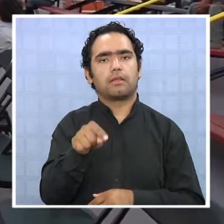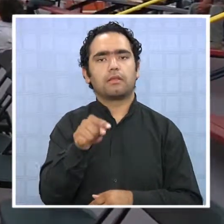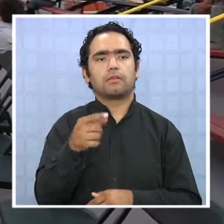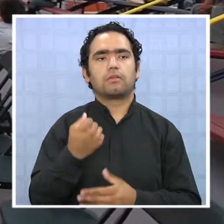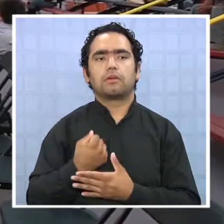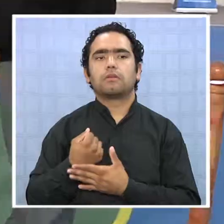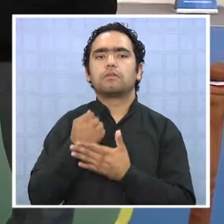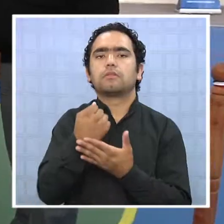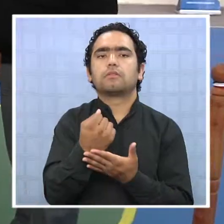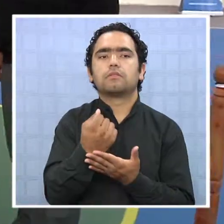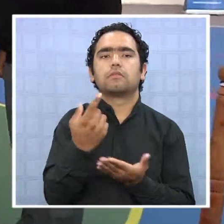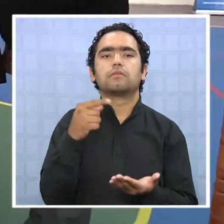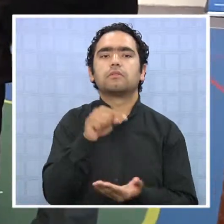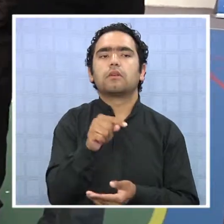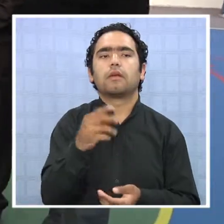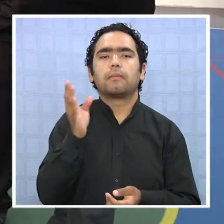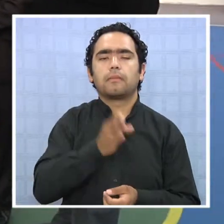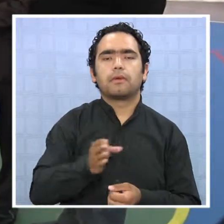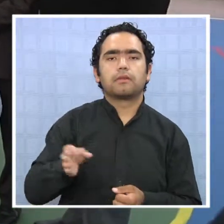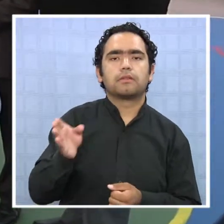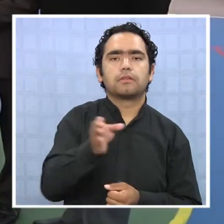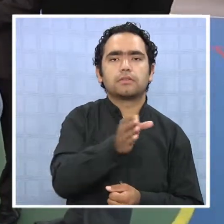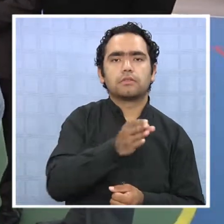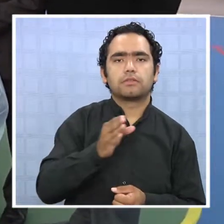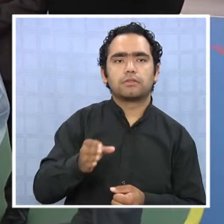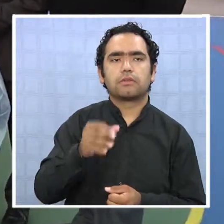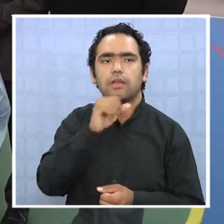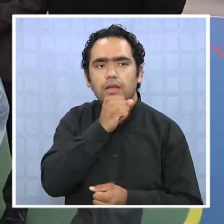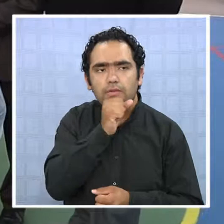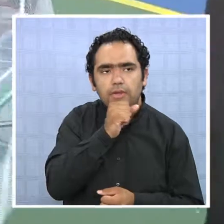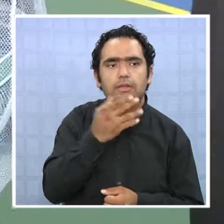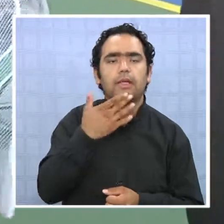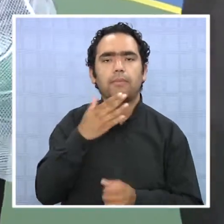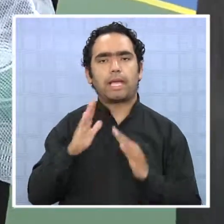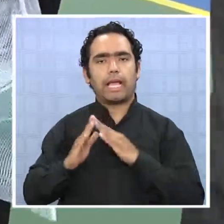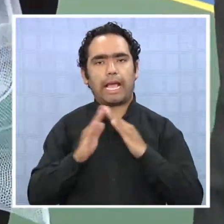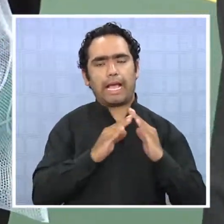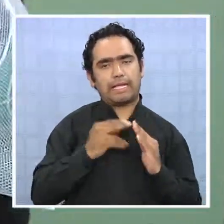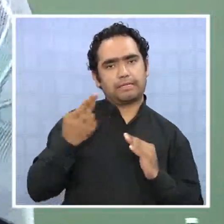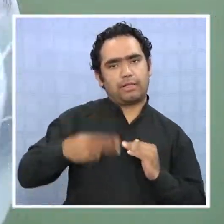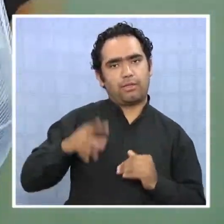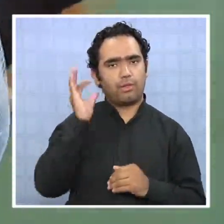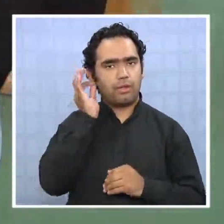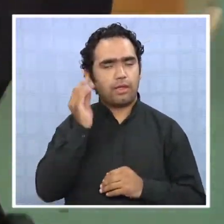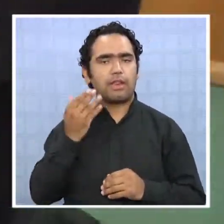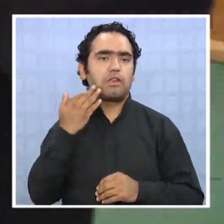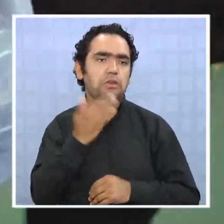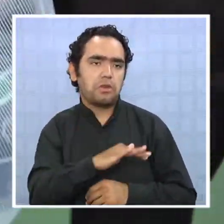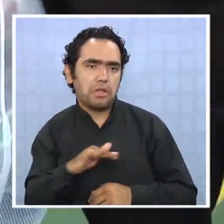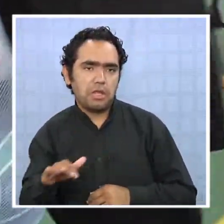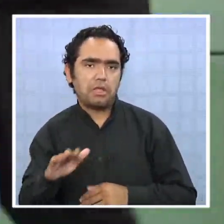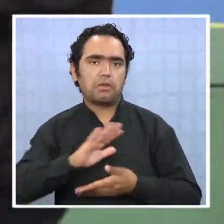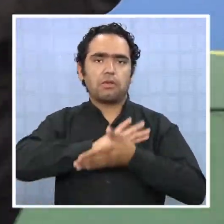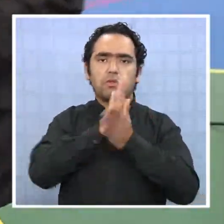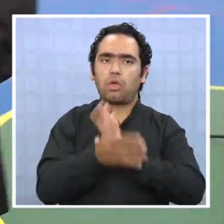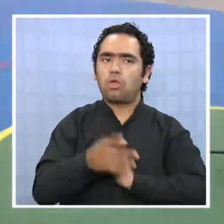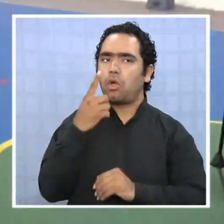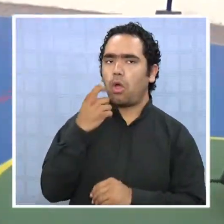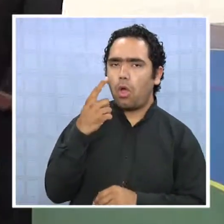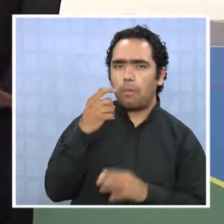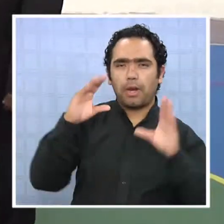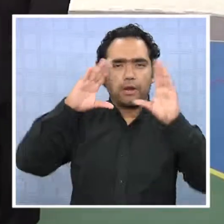también es que esto va a servir para nuestros adultos mayores, para las dueñas de casa, para los niños, para los